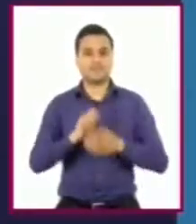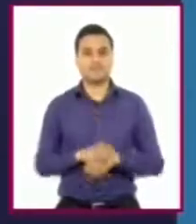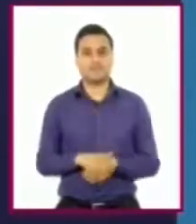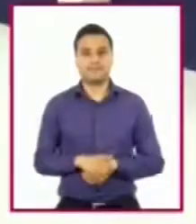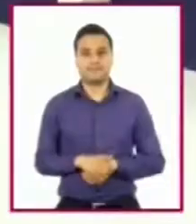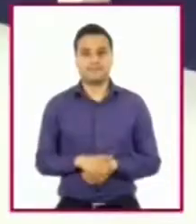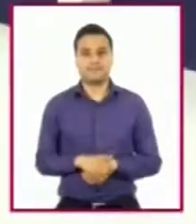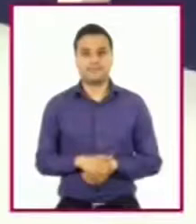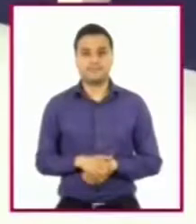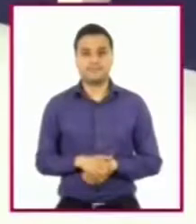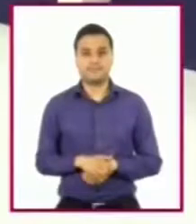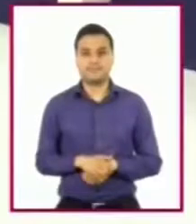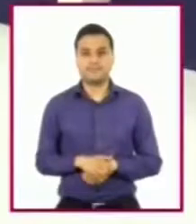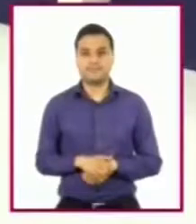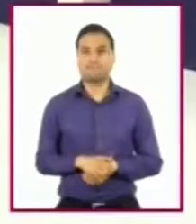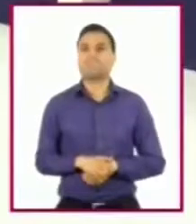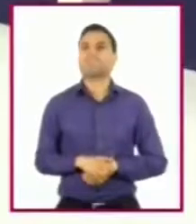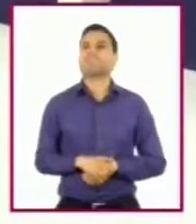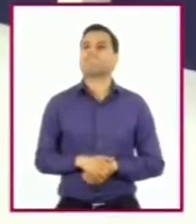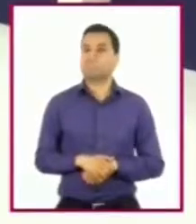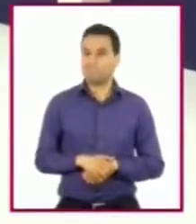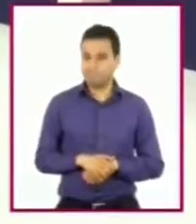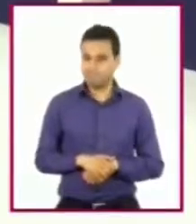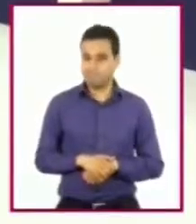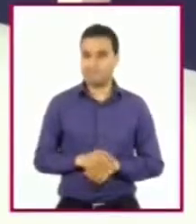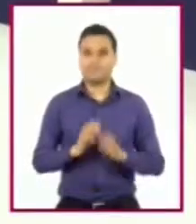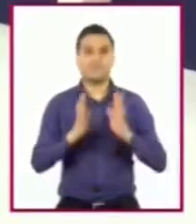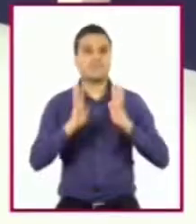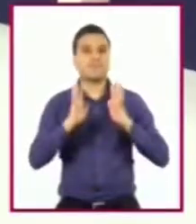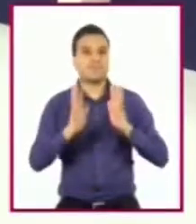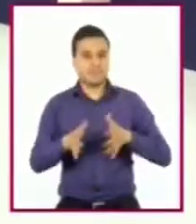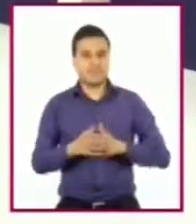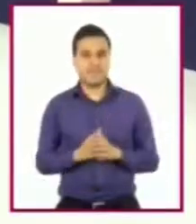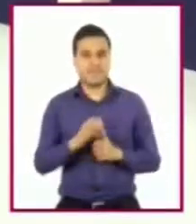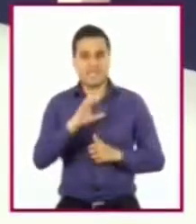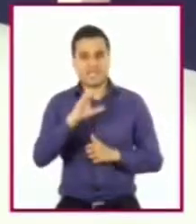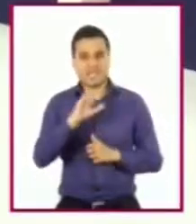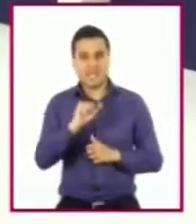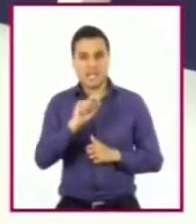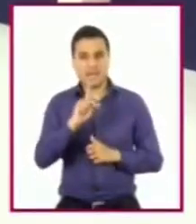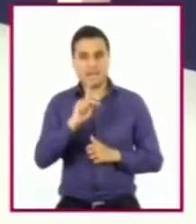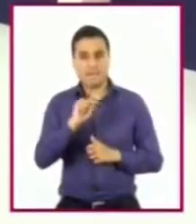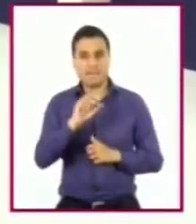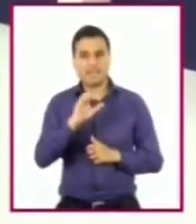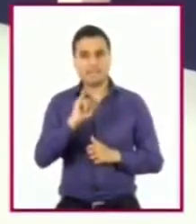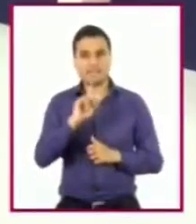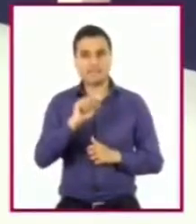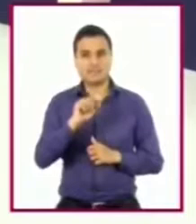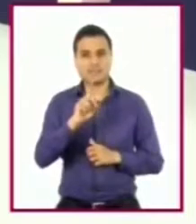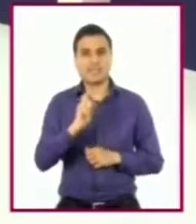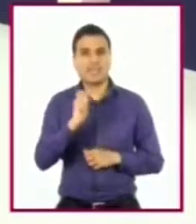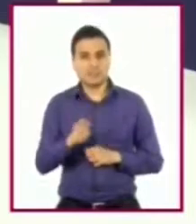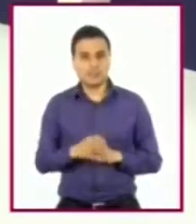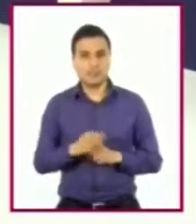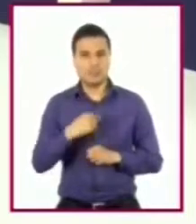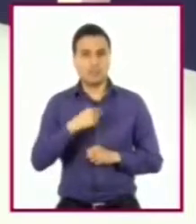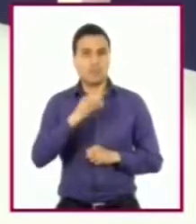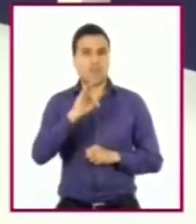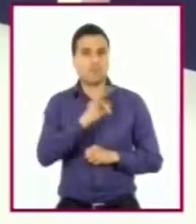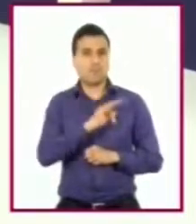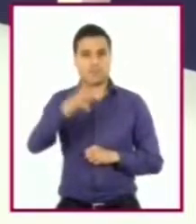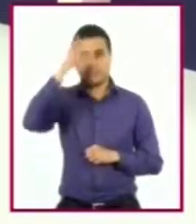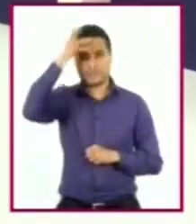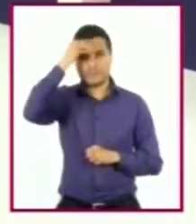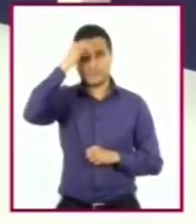Entonces, en términos sencillos, una capacidad es todo aquello que se te facilita aprender. Y,